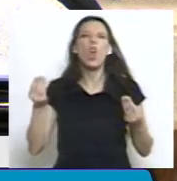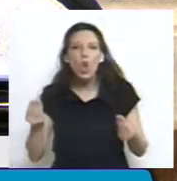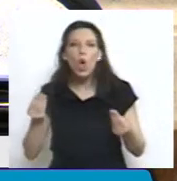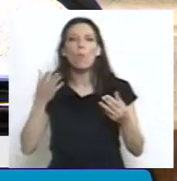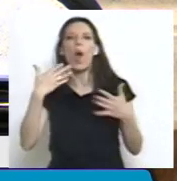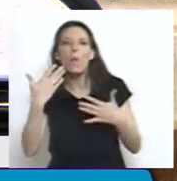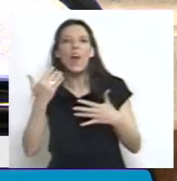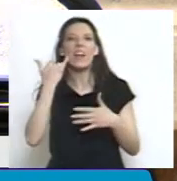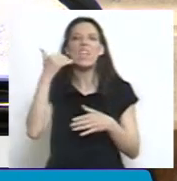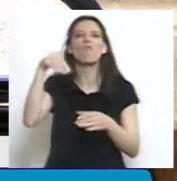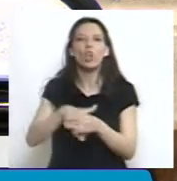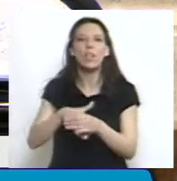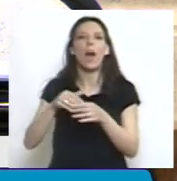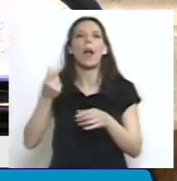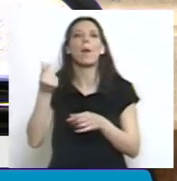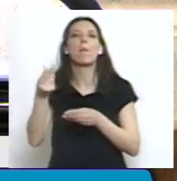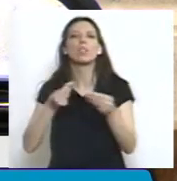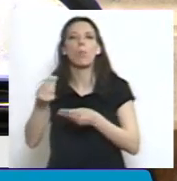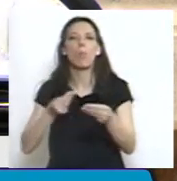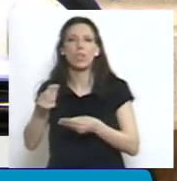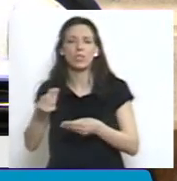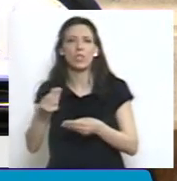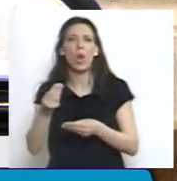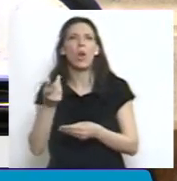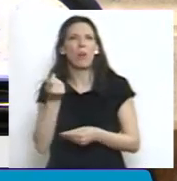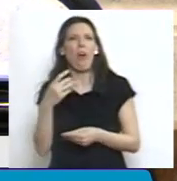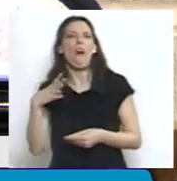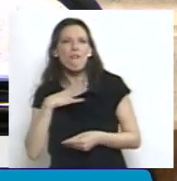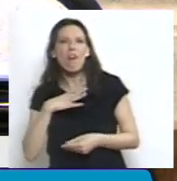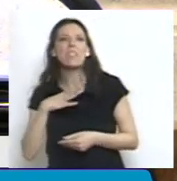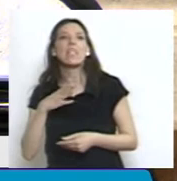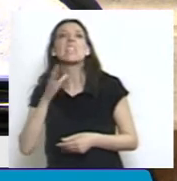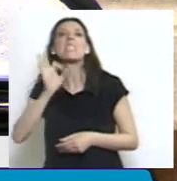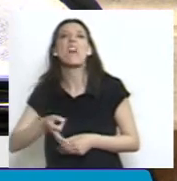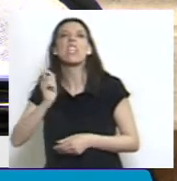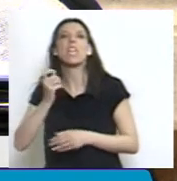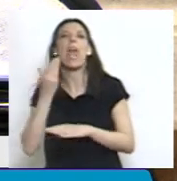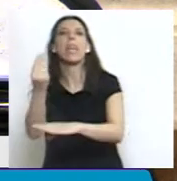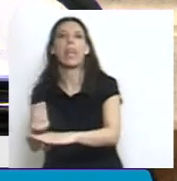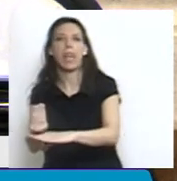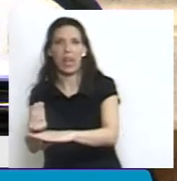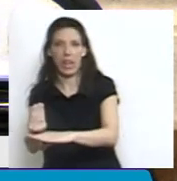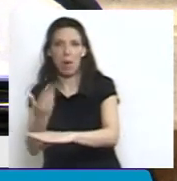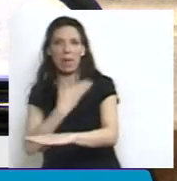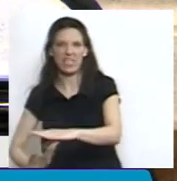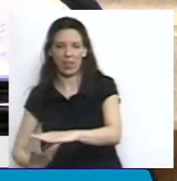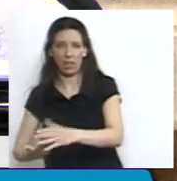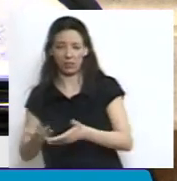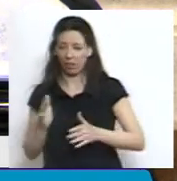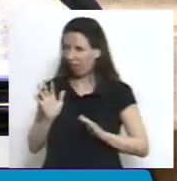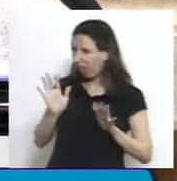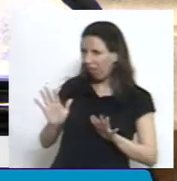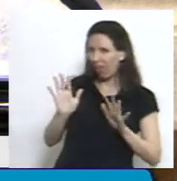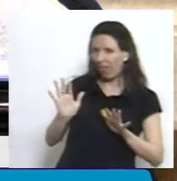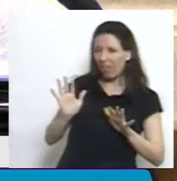presupuesto sin la mirada del futuro Presidente de la Nación? Cuando esta casa sancionó a través